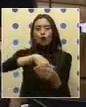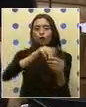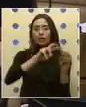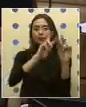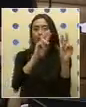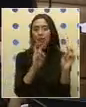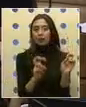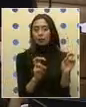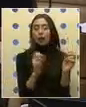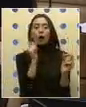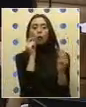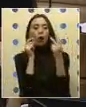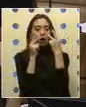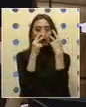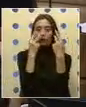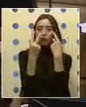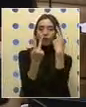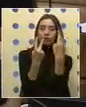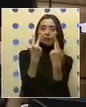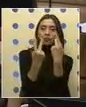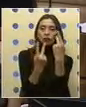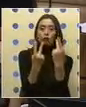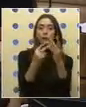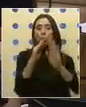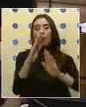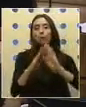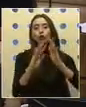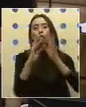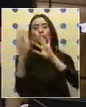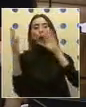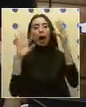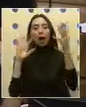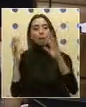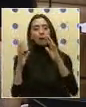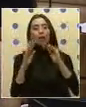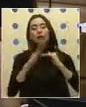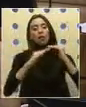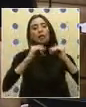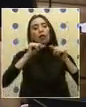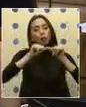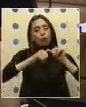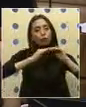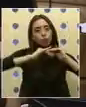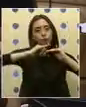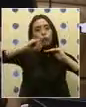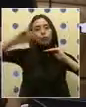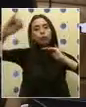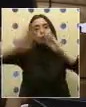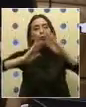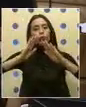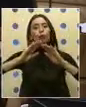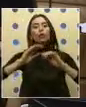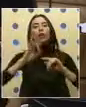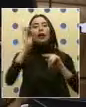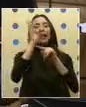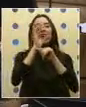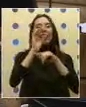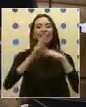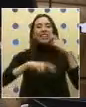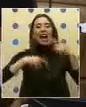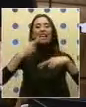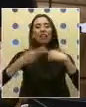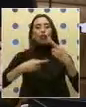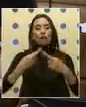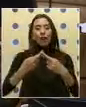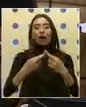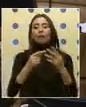y cuáles son las visiones a la hora de protección del medio ambiente, sostenibilidad, energías renovables no convencionales,